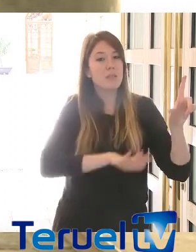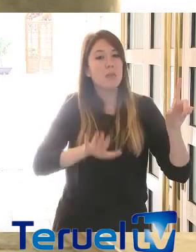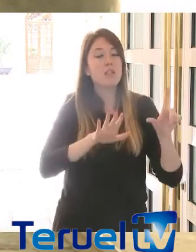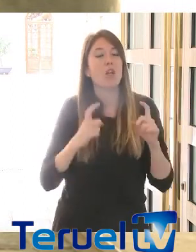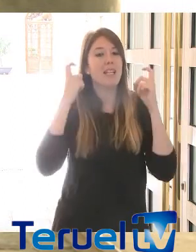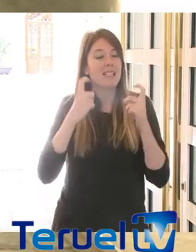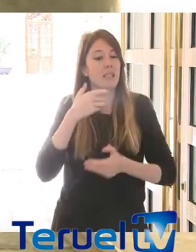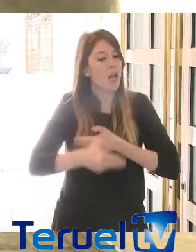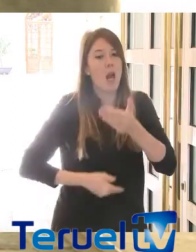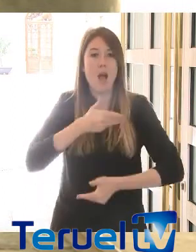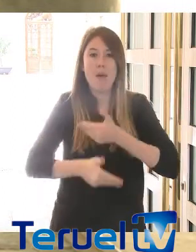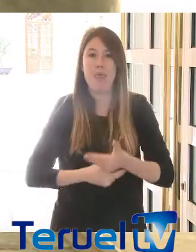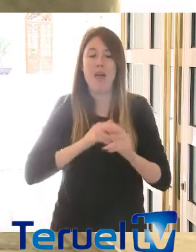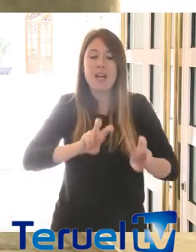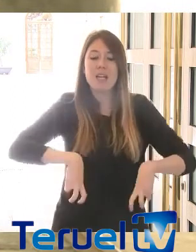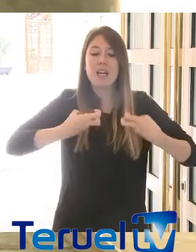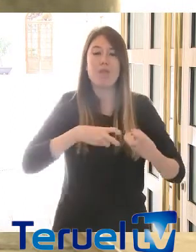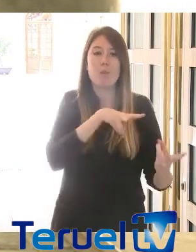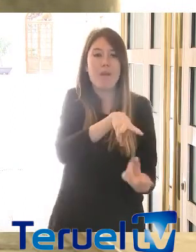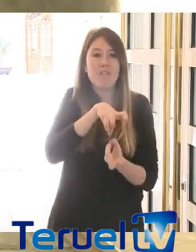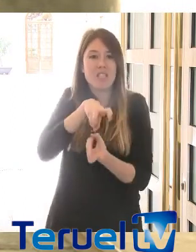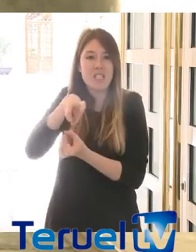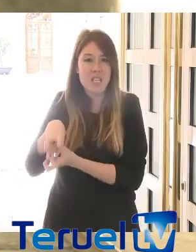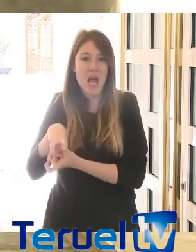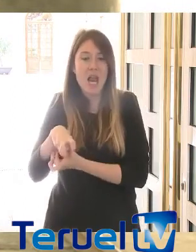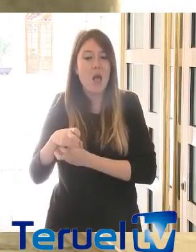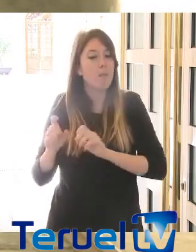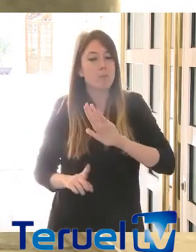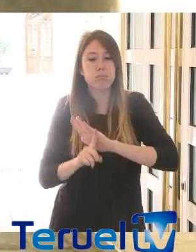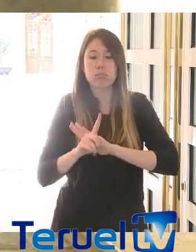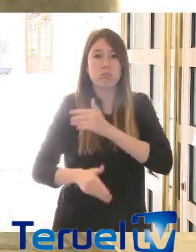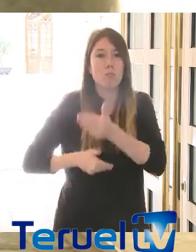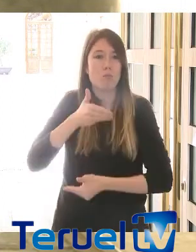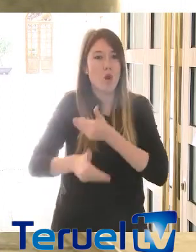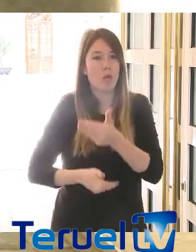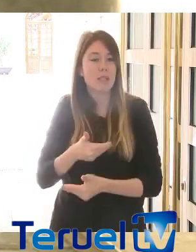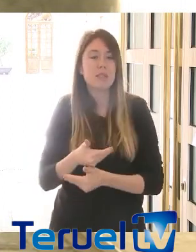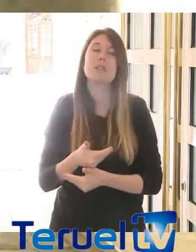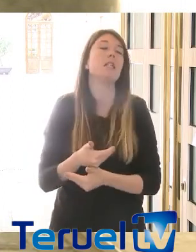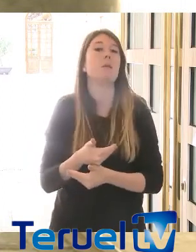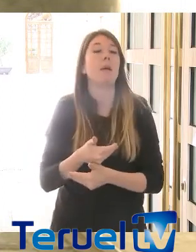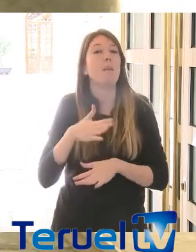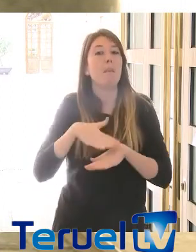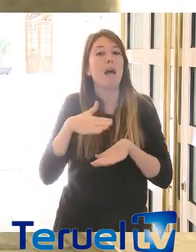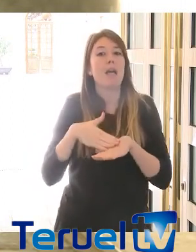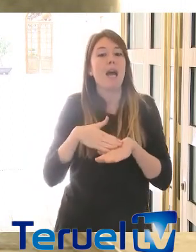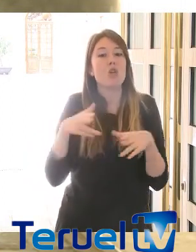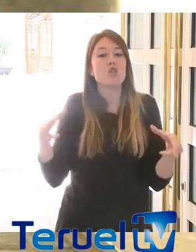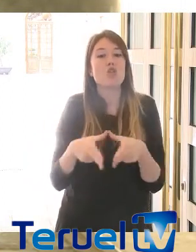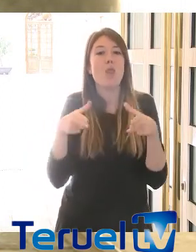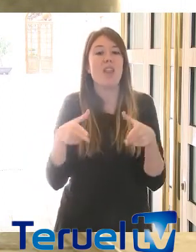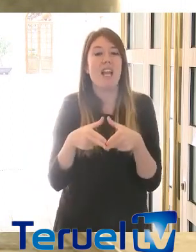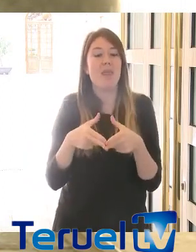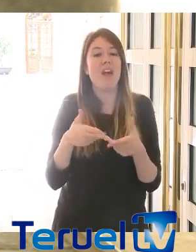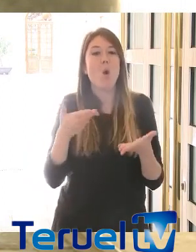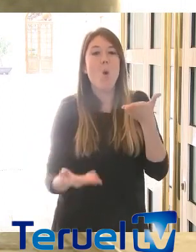avanzar en una reforma fiscal progresiva que haga que más pague el que más tiene precisamente para socializar